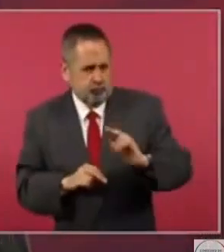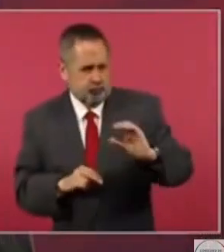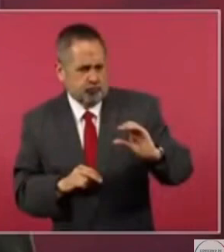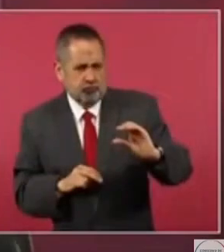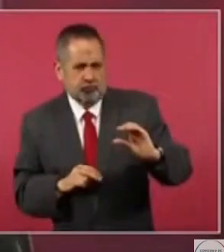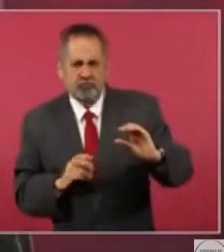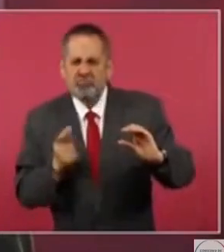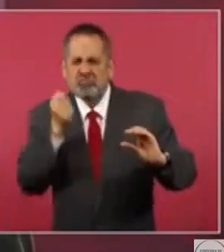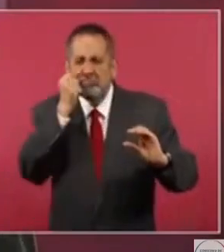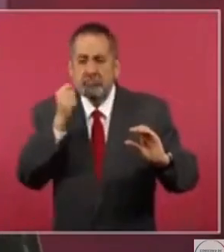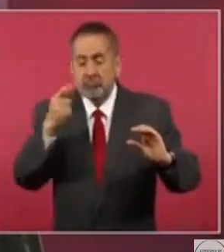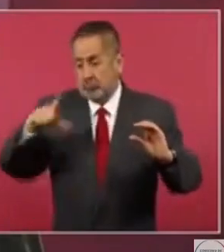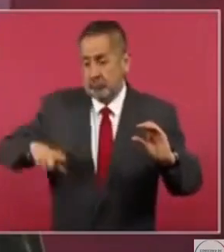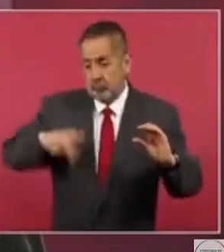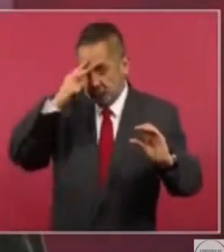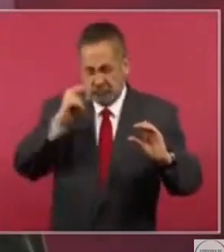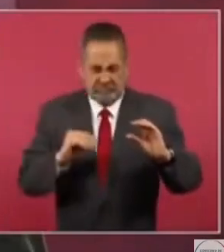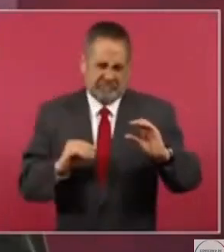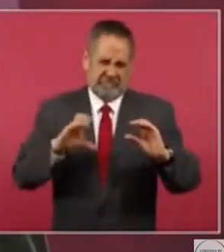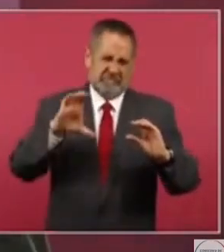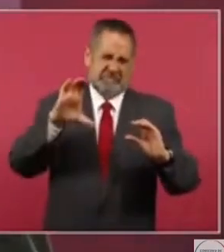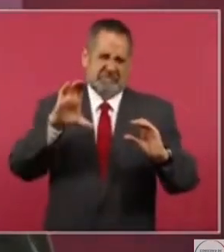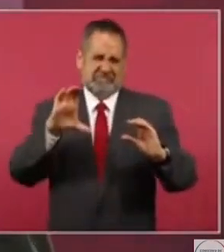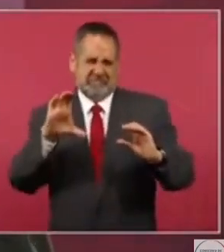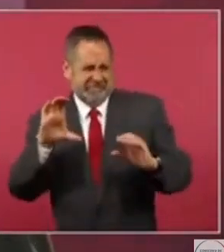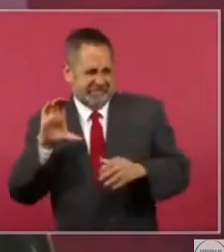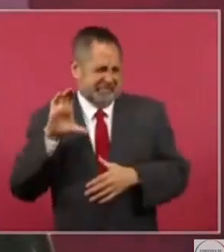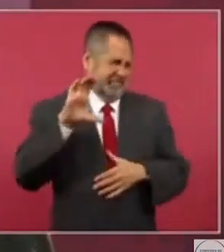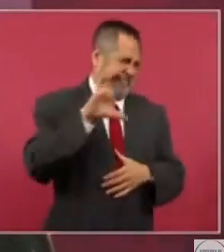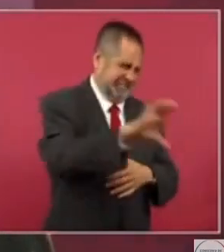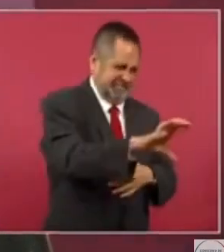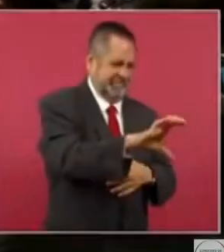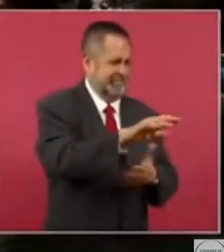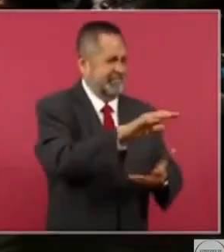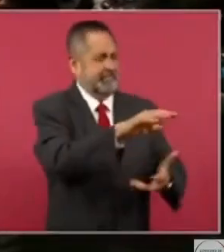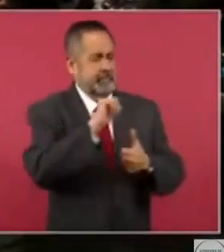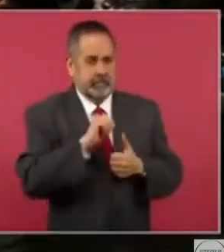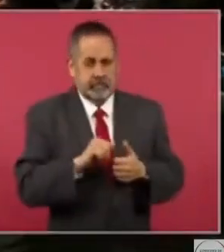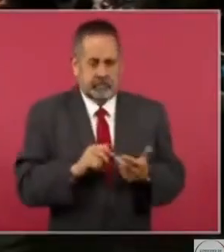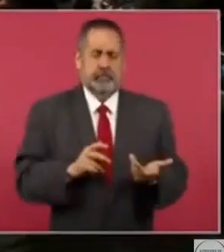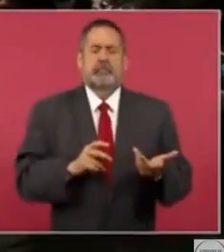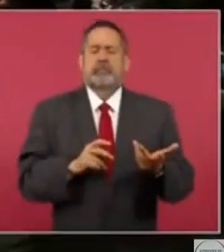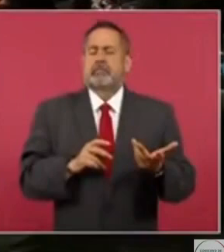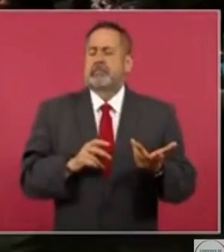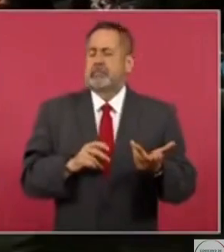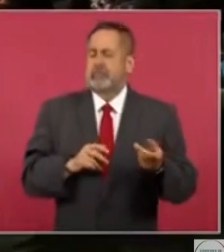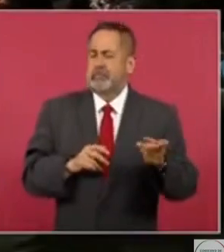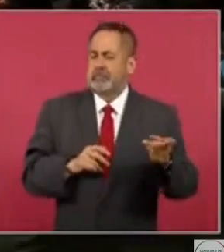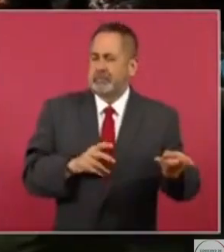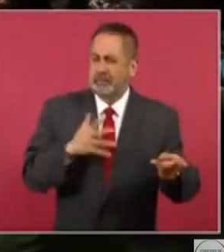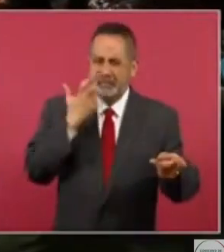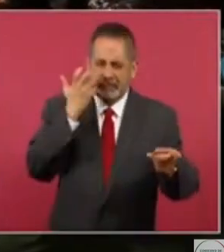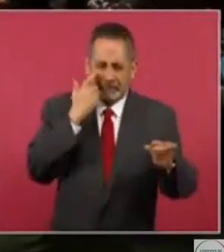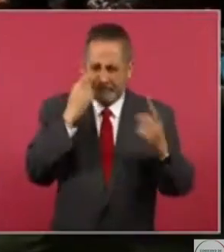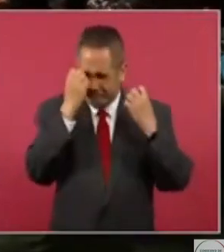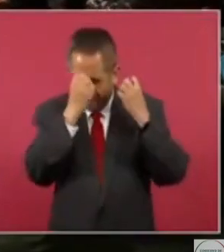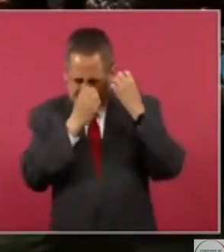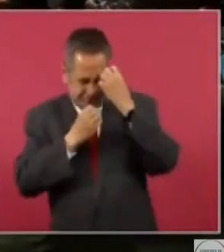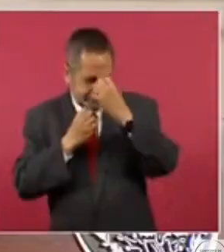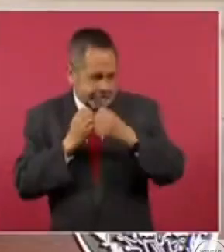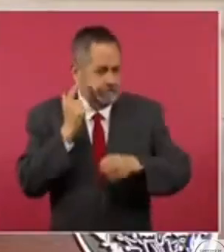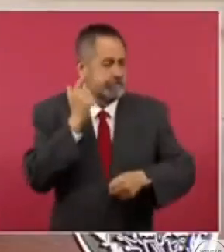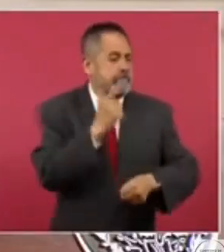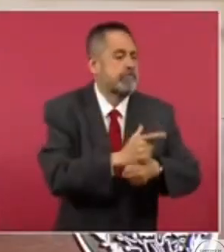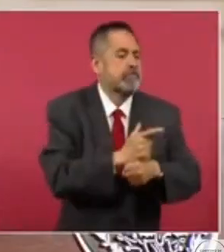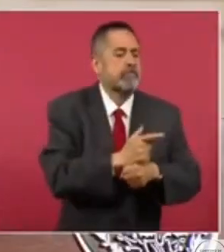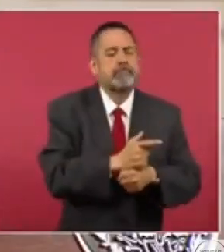valía a la planta, se hizo una auditoría y se